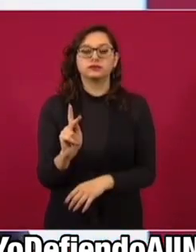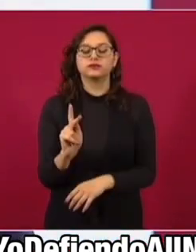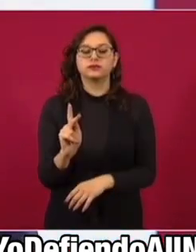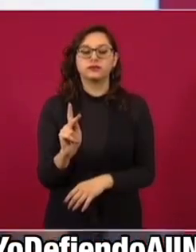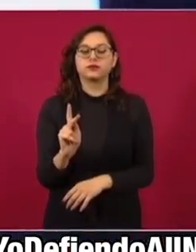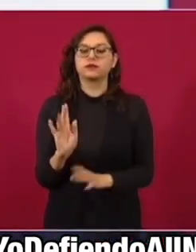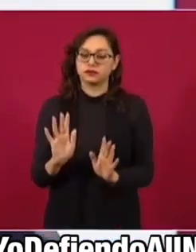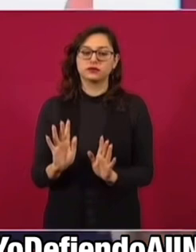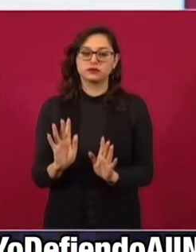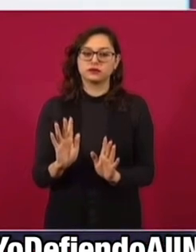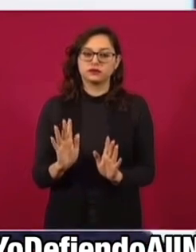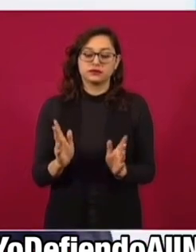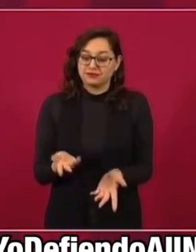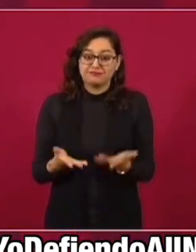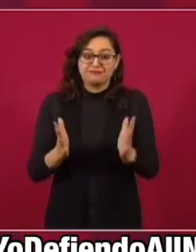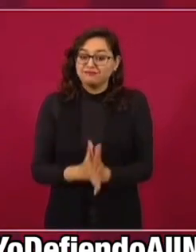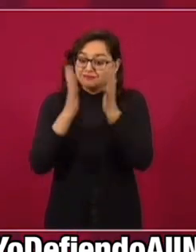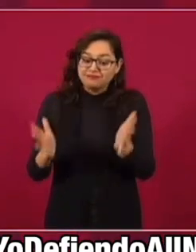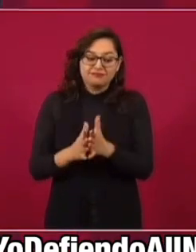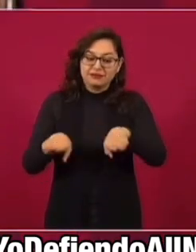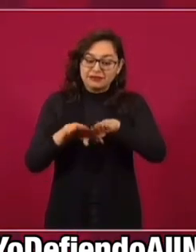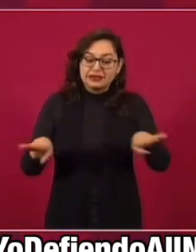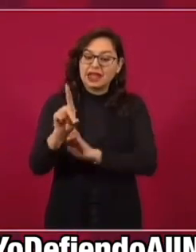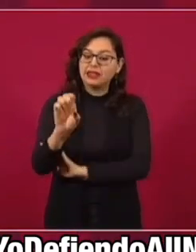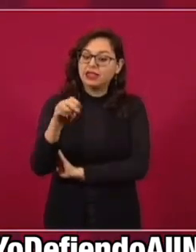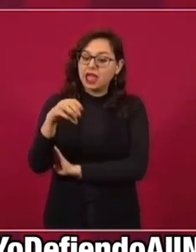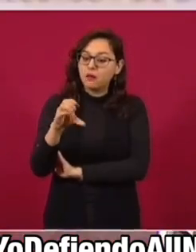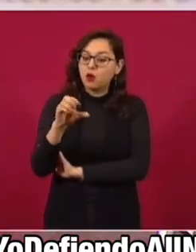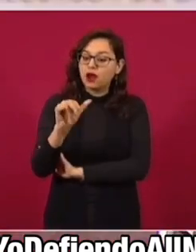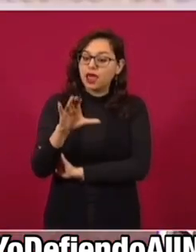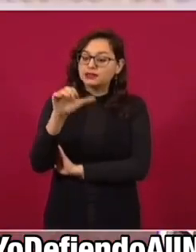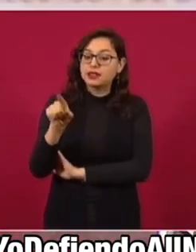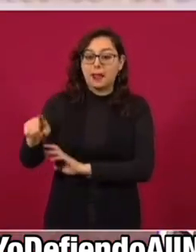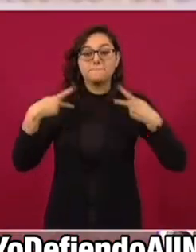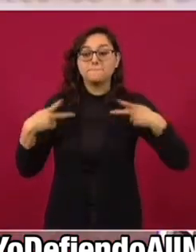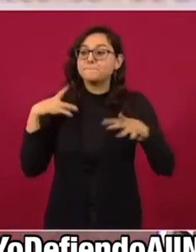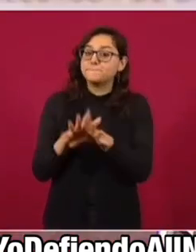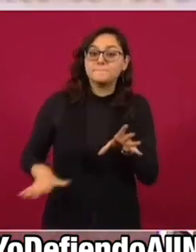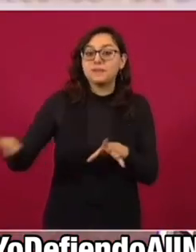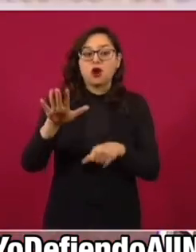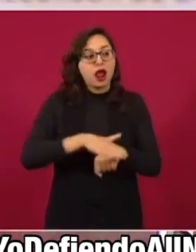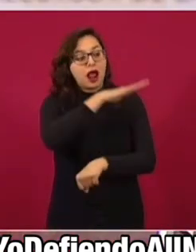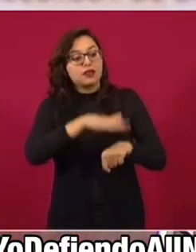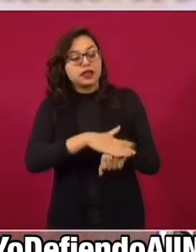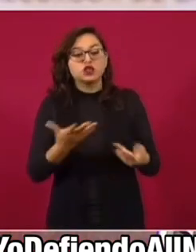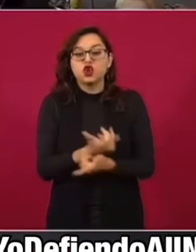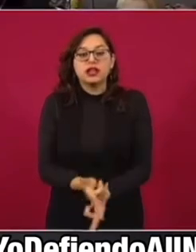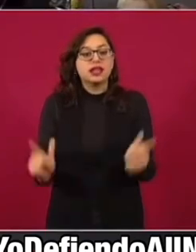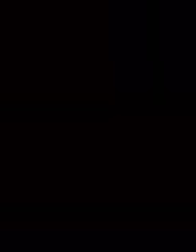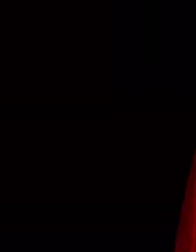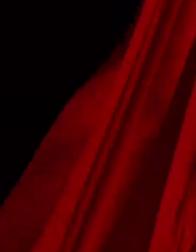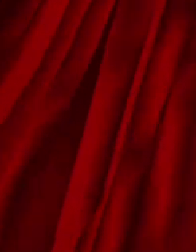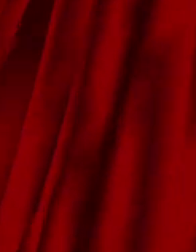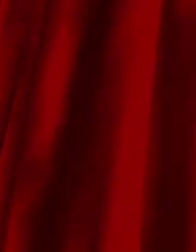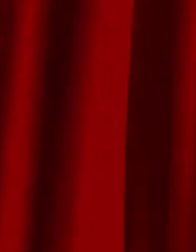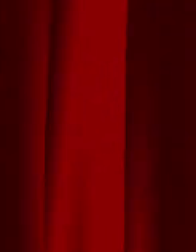tendrá que venir, pero ahí está la democracia. Es el pueblo el que califique. Libre. Sin manipulaciones.